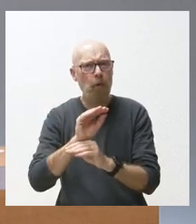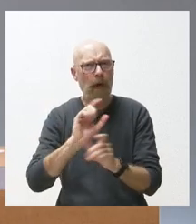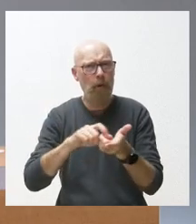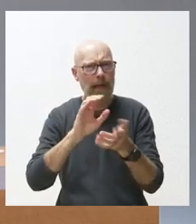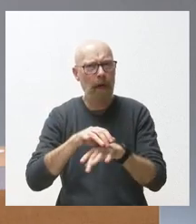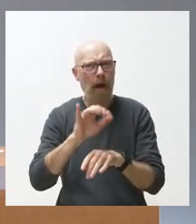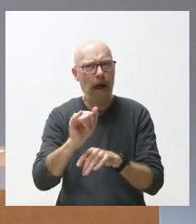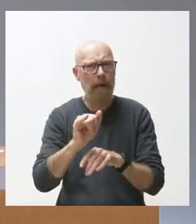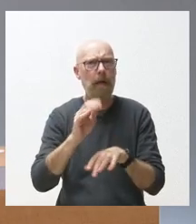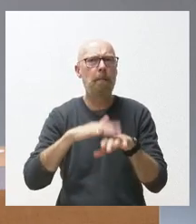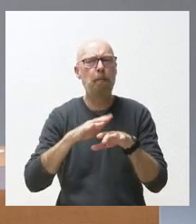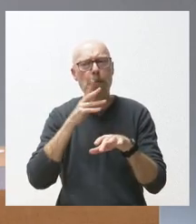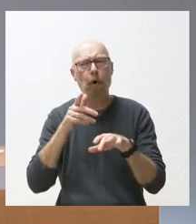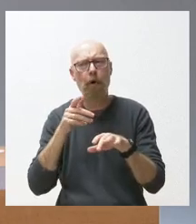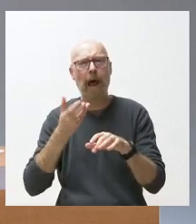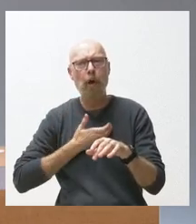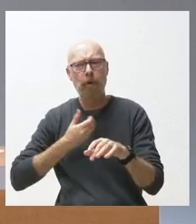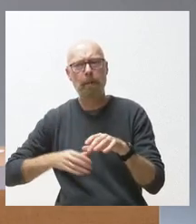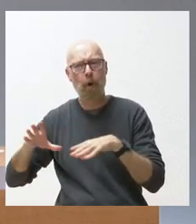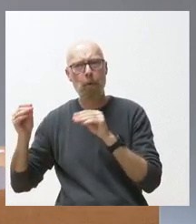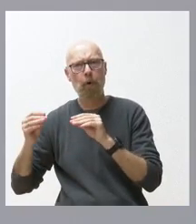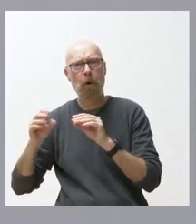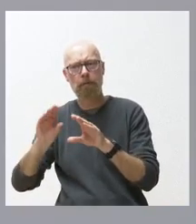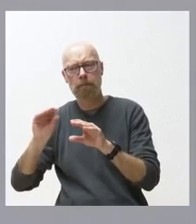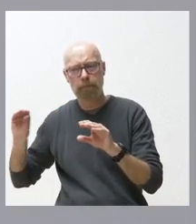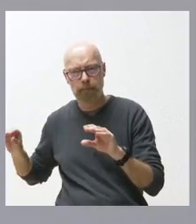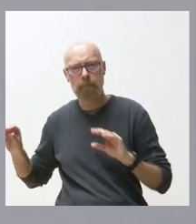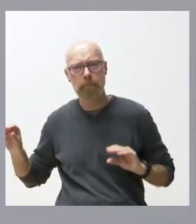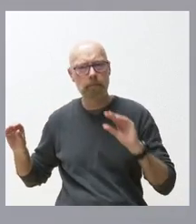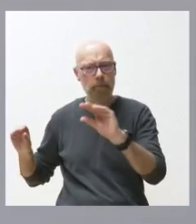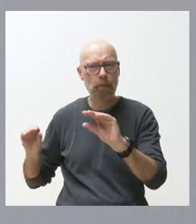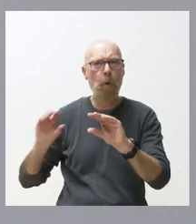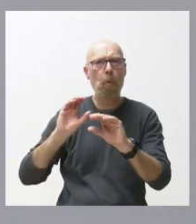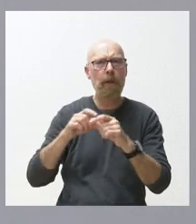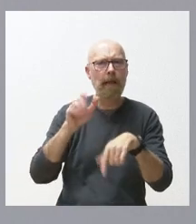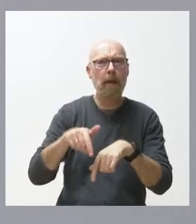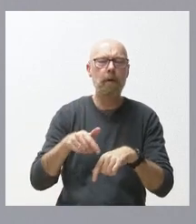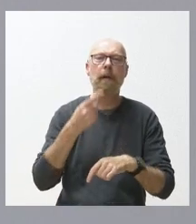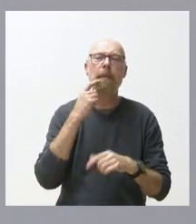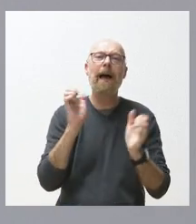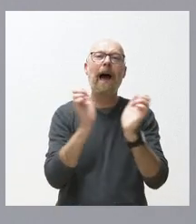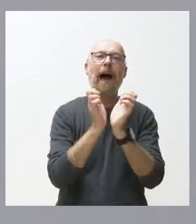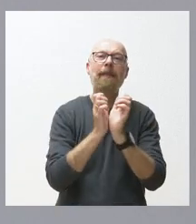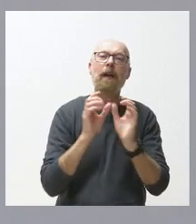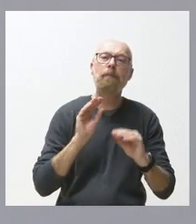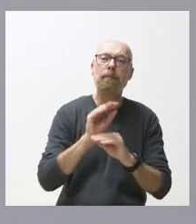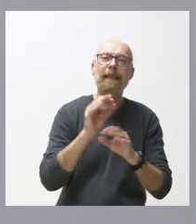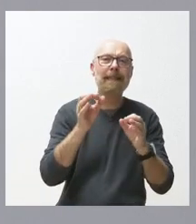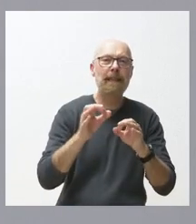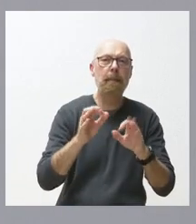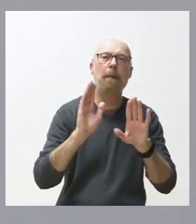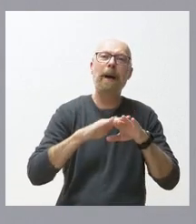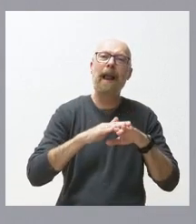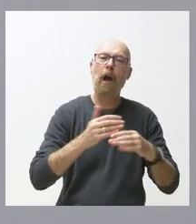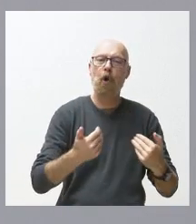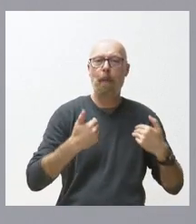lo que va a dejar de ingresar por el Ayuntamiento de Burgos o no ACCEM puede contar siempre con la ayuda de la Junta de Castilla y León pero para las competencias de la Junta de Castilla y León